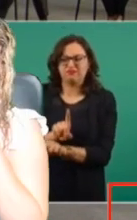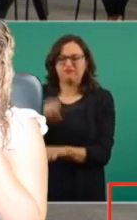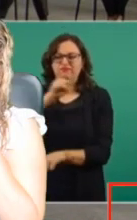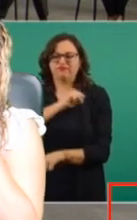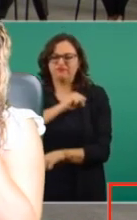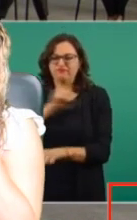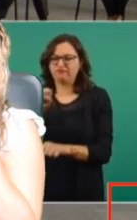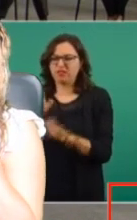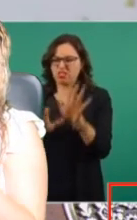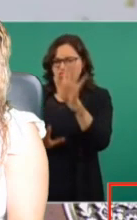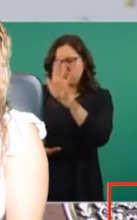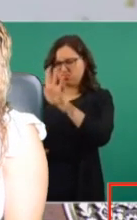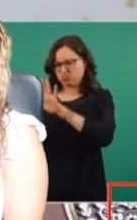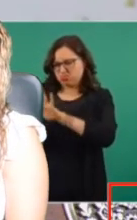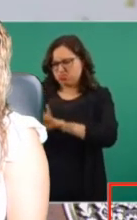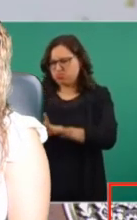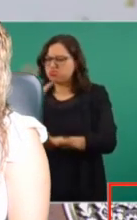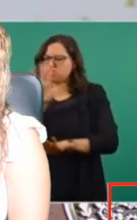tendencioso,